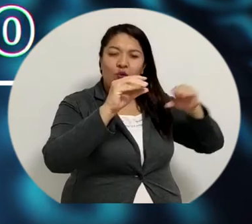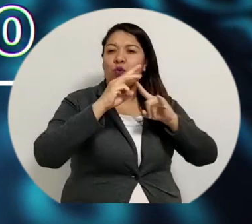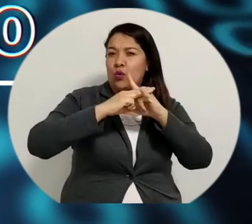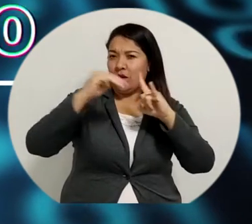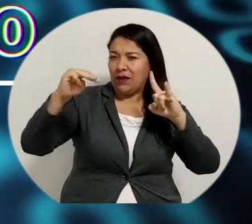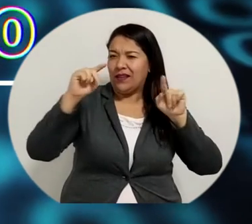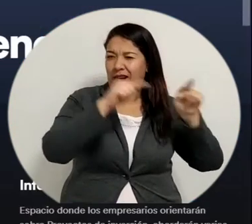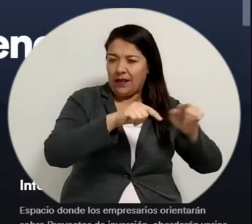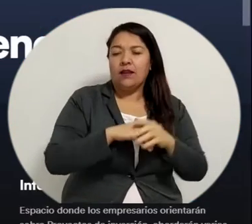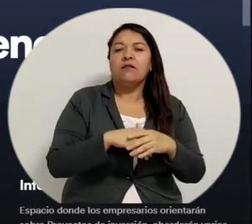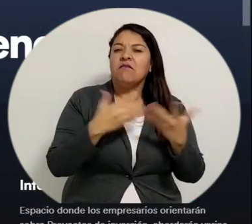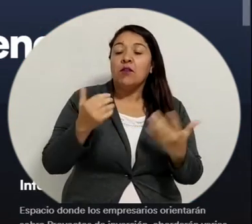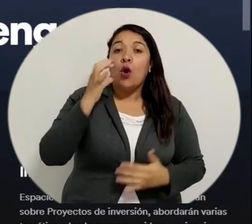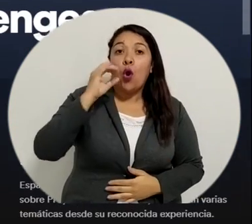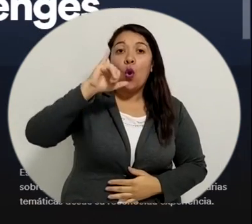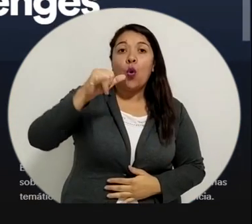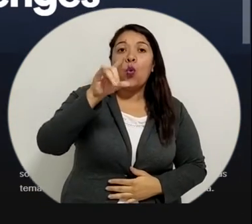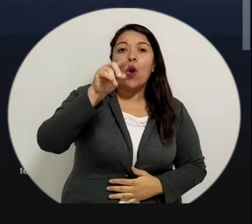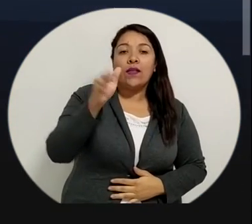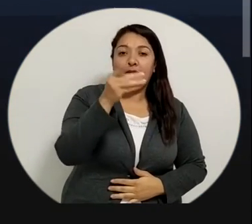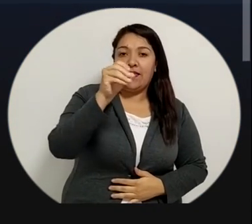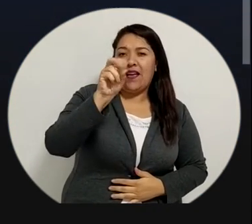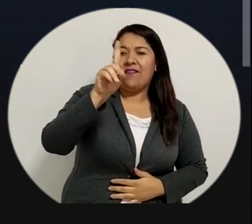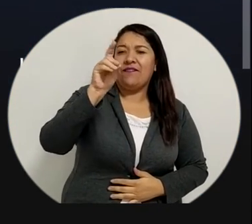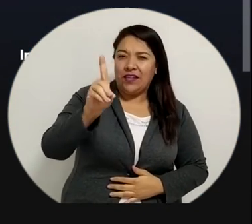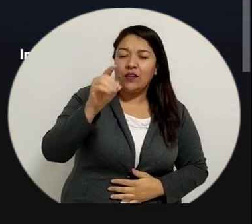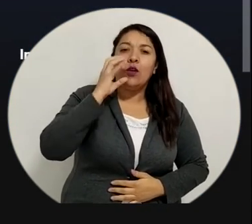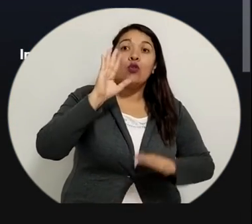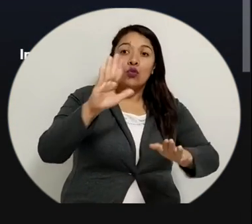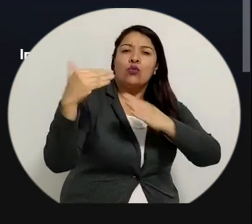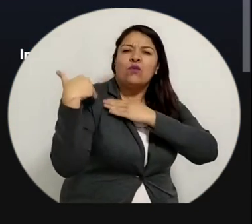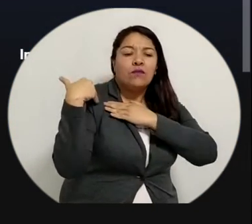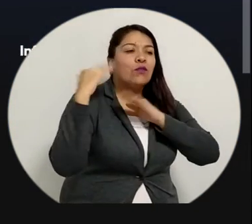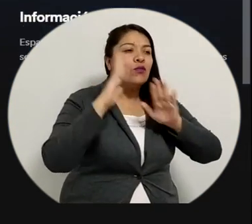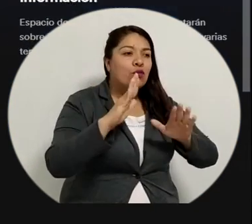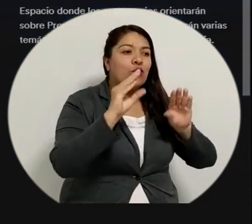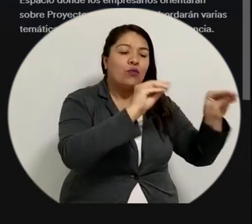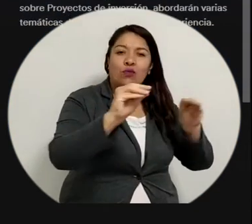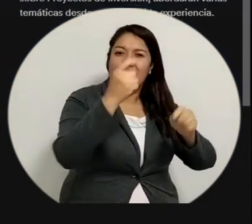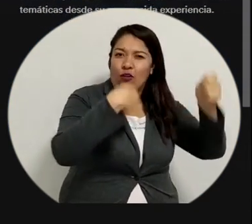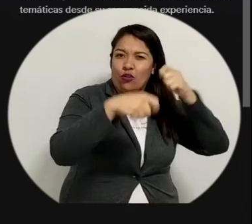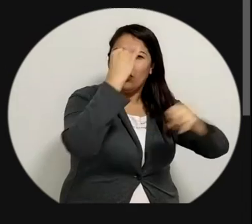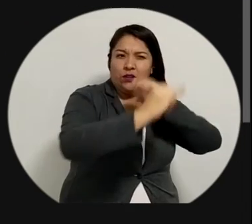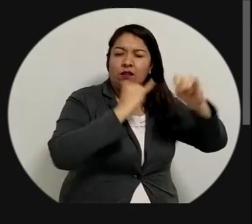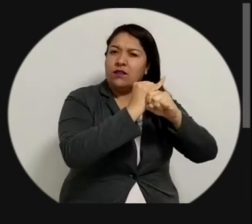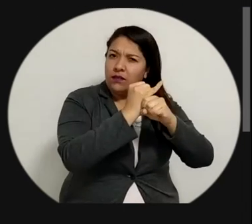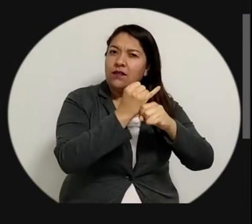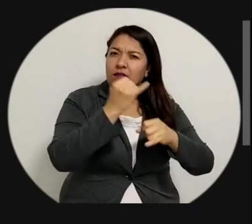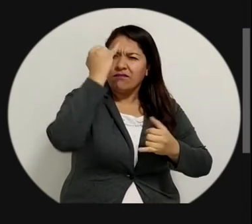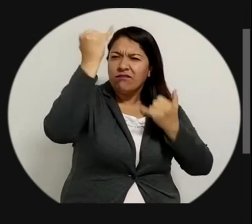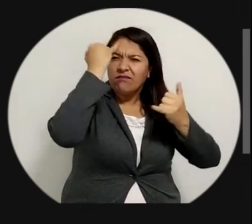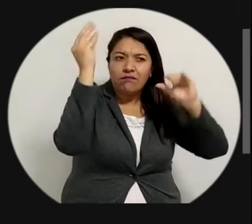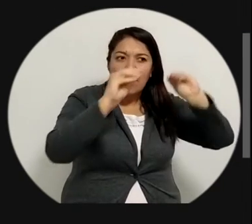Universidad del Magdalena, el docente Juan David Cruz Negrete, del Programa de Negocios Internacionales, ha creado una serie de